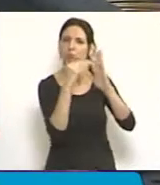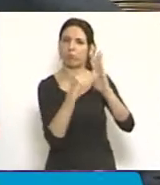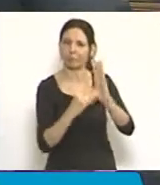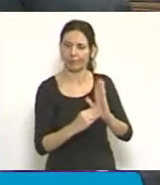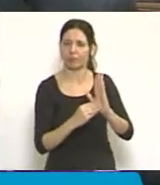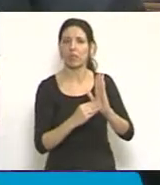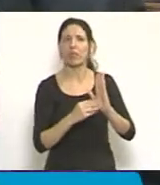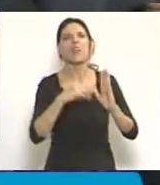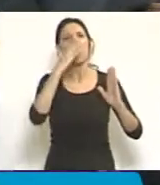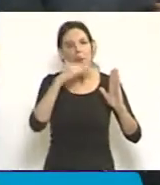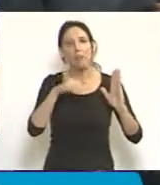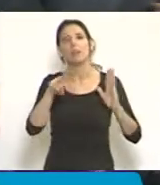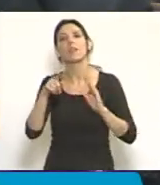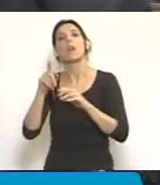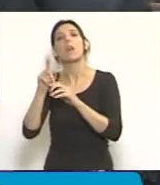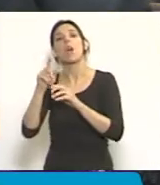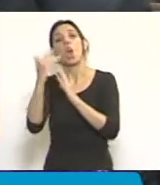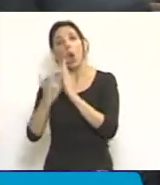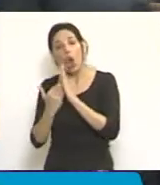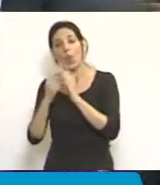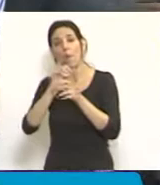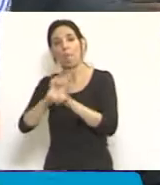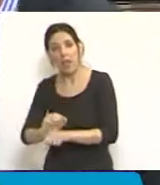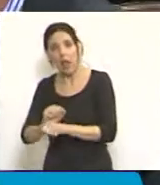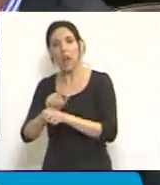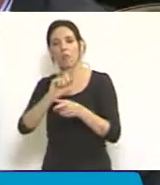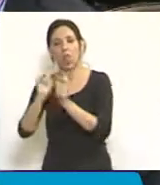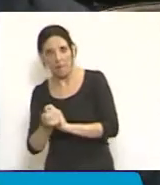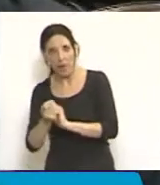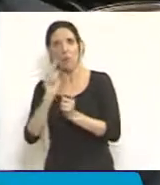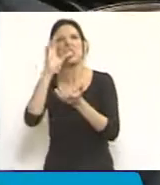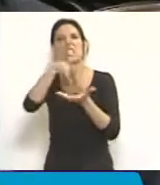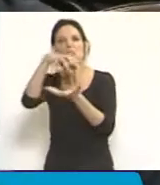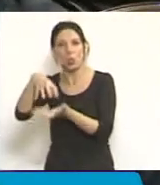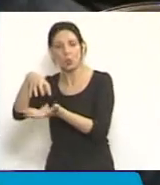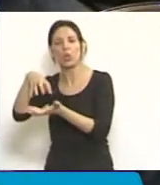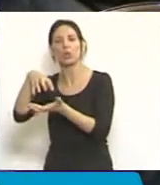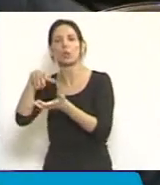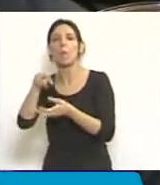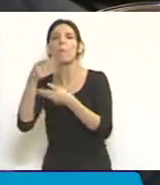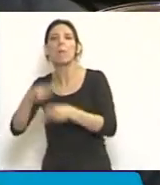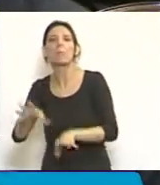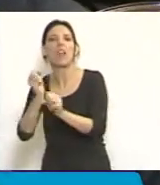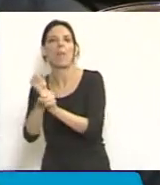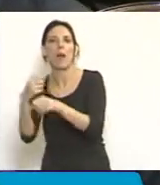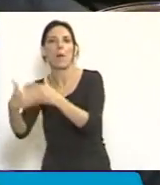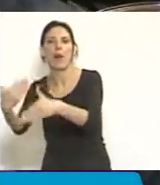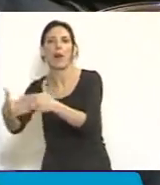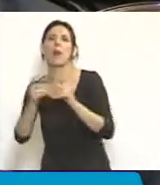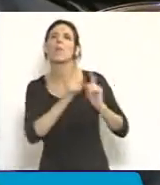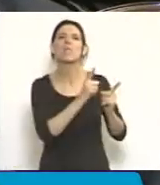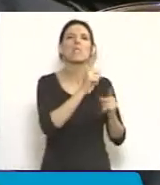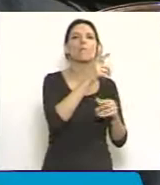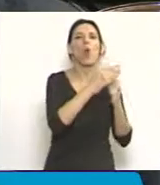modificamos el Código Penal para que algunos de esos institutos puedan regir. Y en principio la observación del Diputado Garrido es